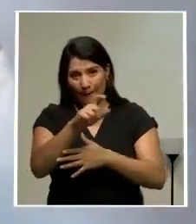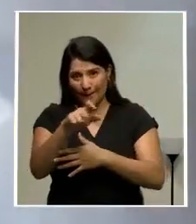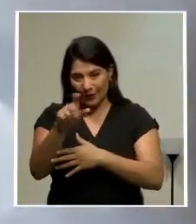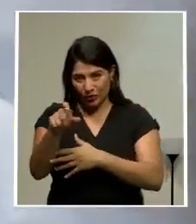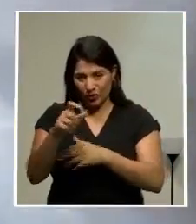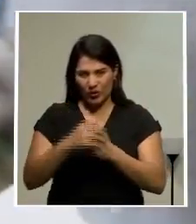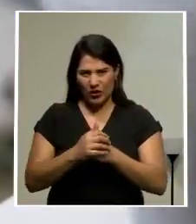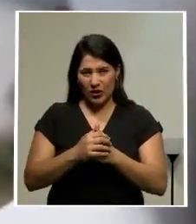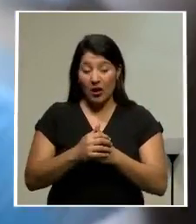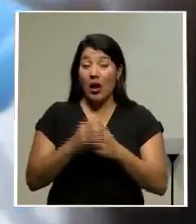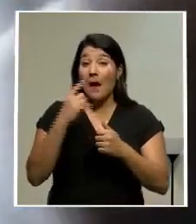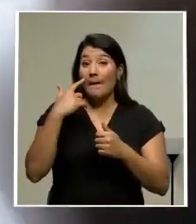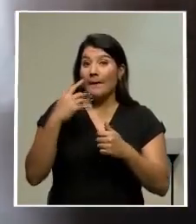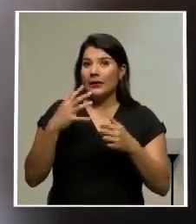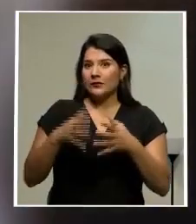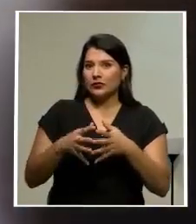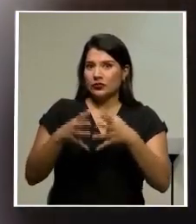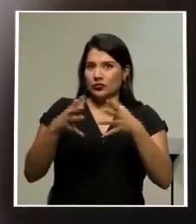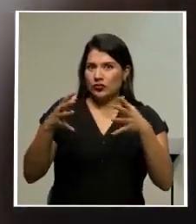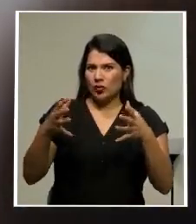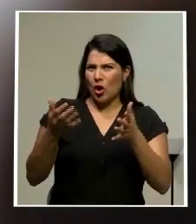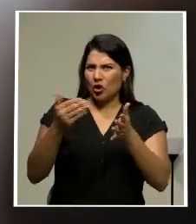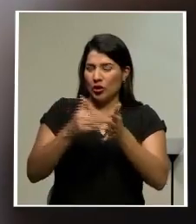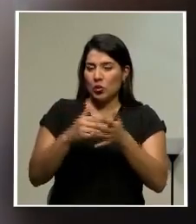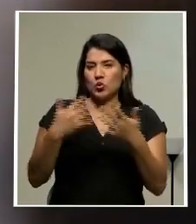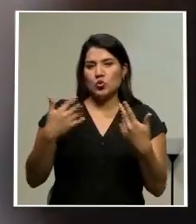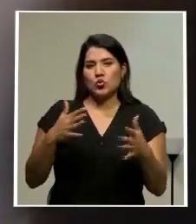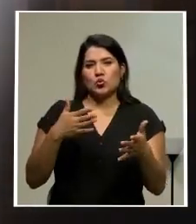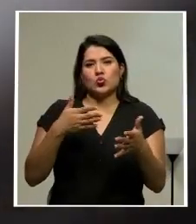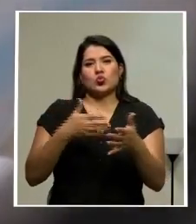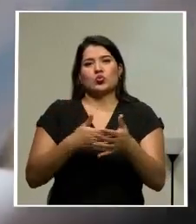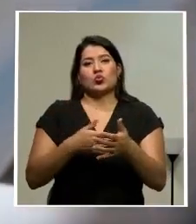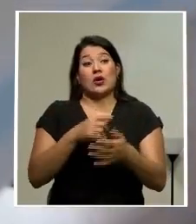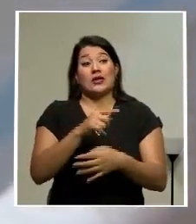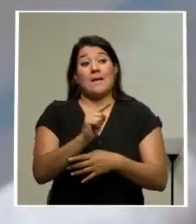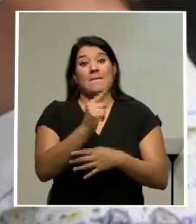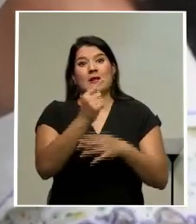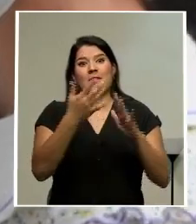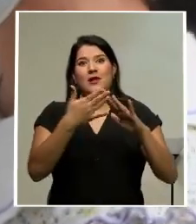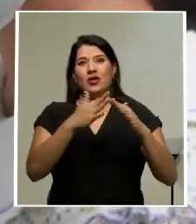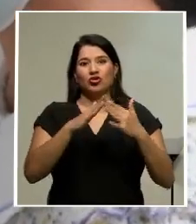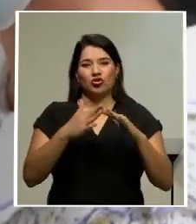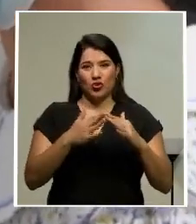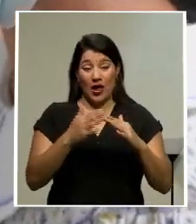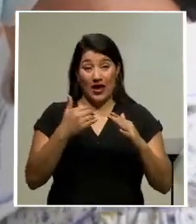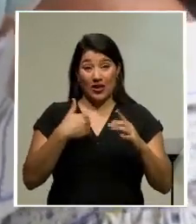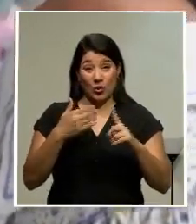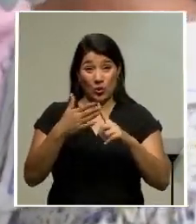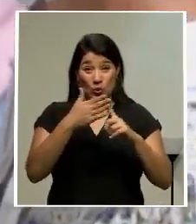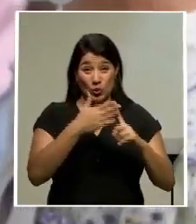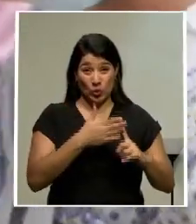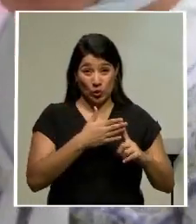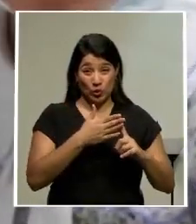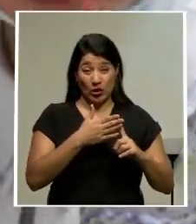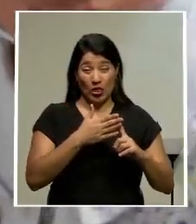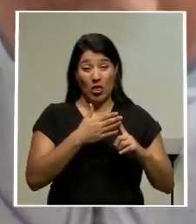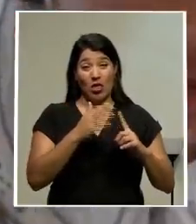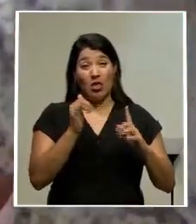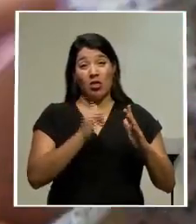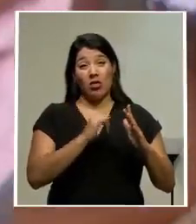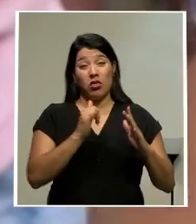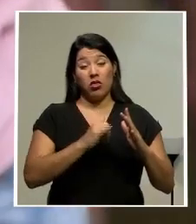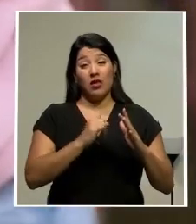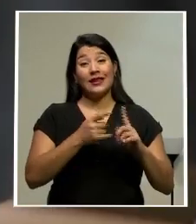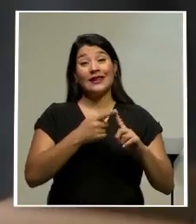de la epidemia supone un duro golpe para Wuhan, que fue la primera ciudad del mundo sometida a cuarentena por el COVID-19, a partir del